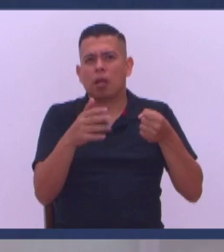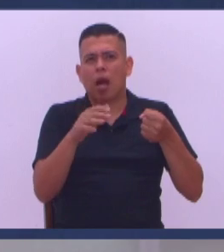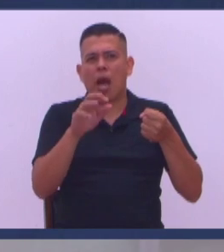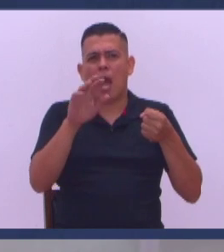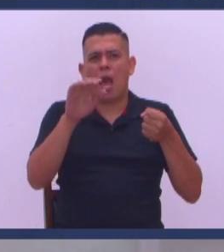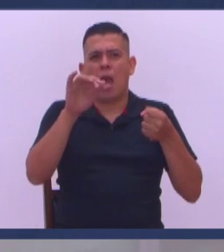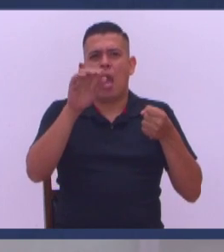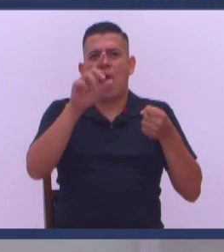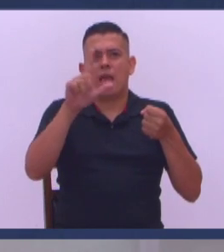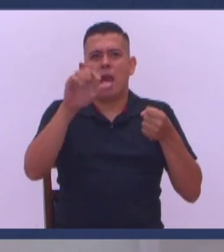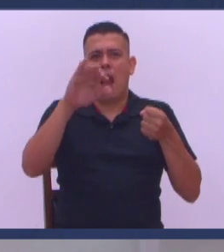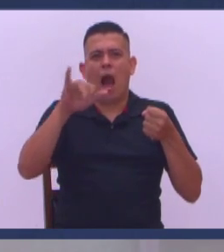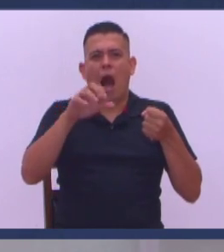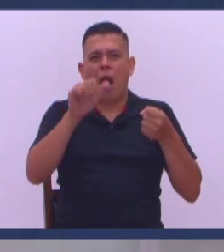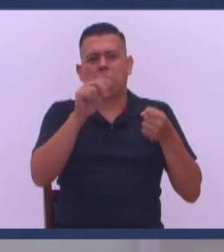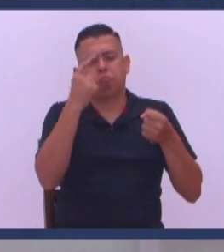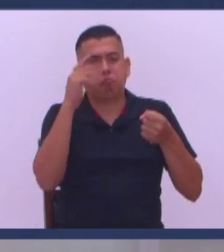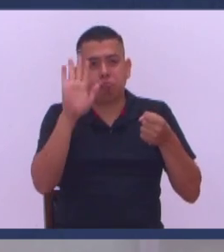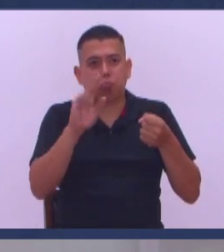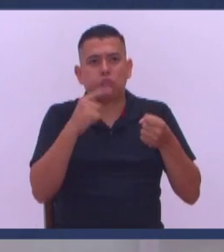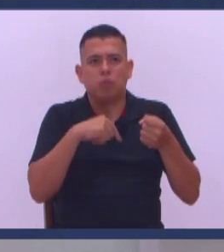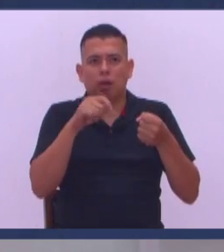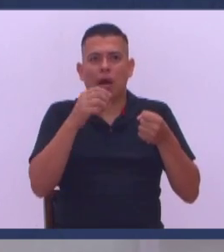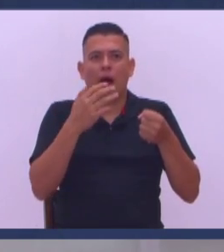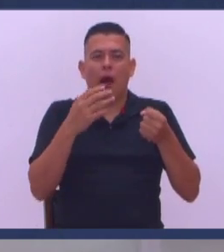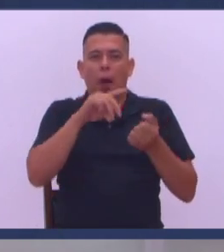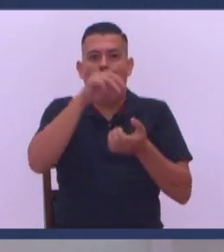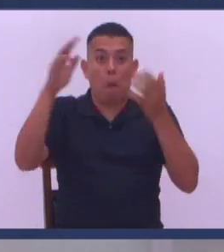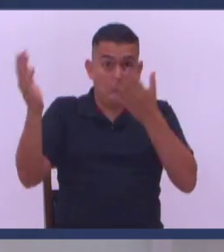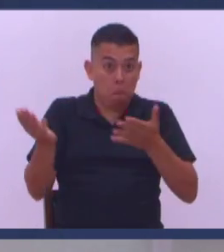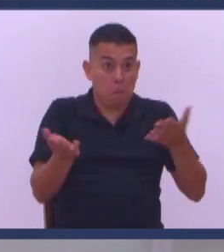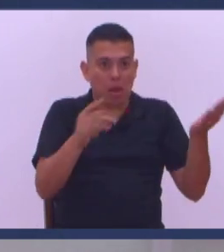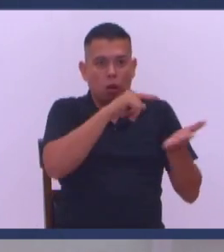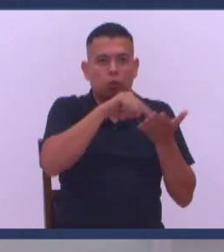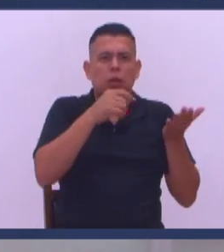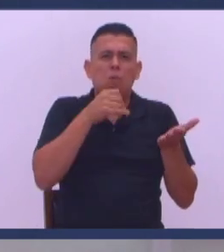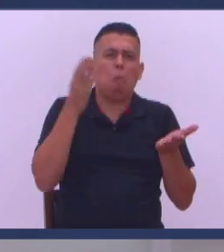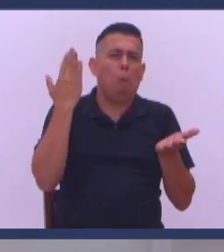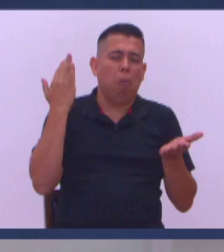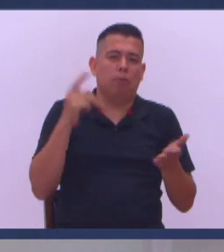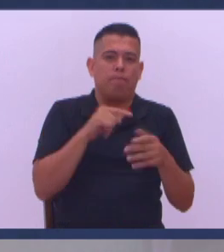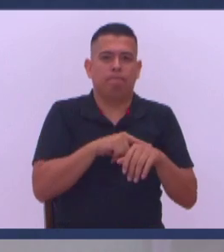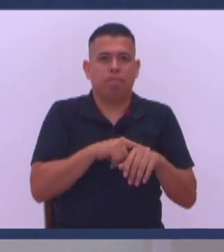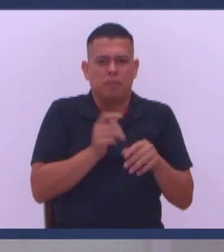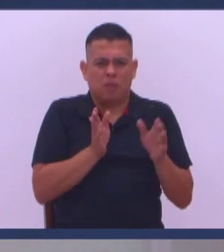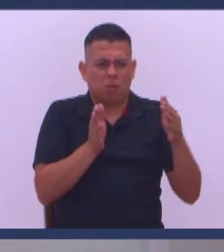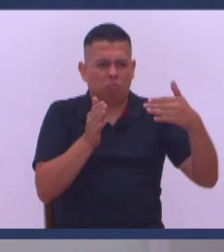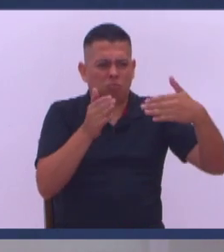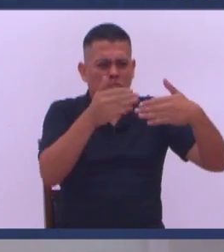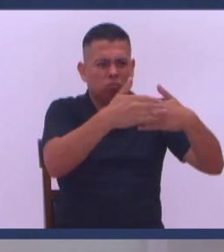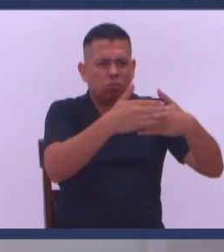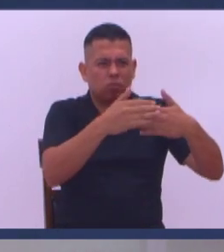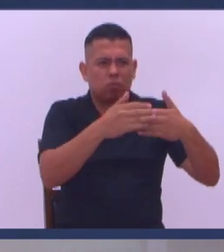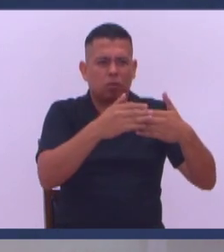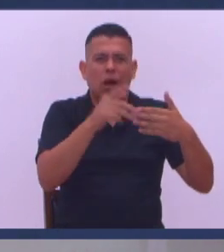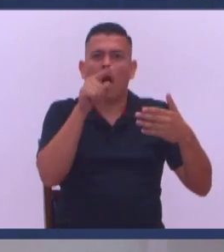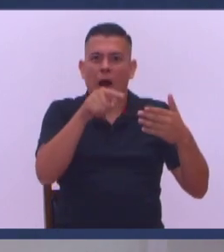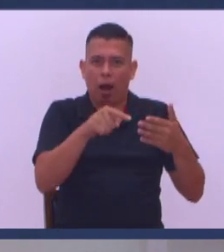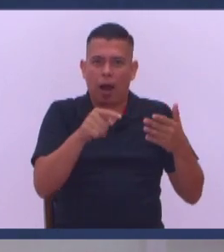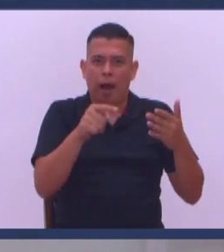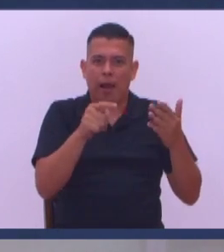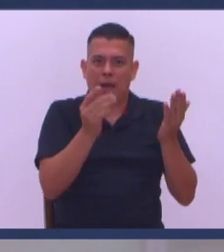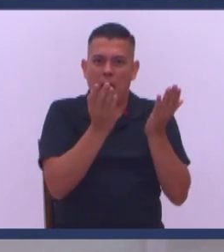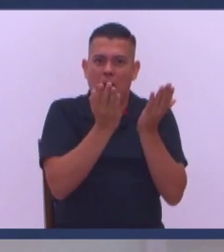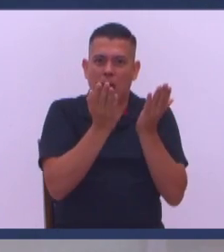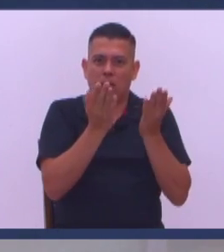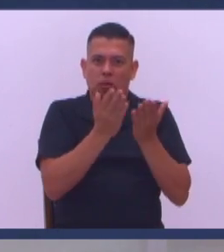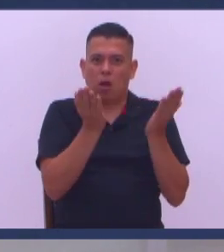Jaffa Bienvenido a la ciudad antigua Curiosamente Por la puerta de Jaffa A mano derecha En la última media cuadra Está Sociedades Bíblicas Unidas